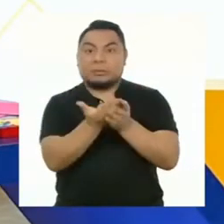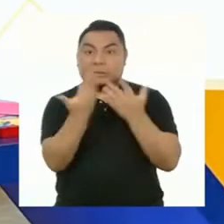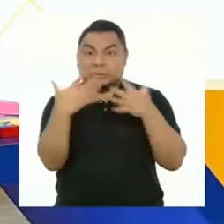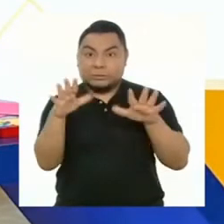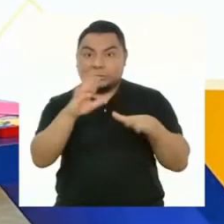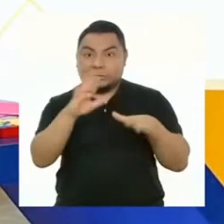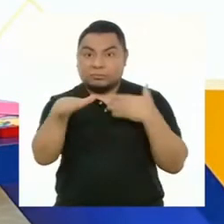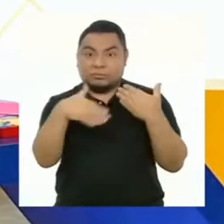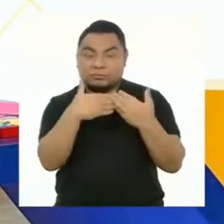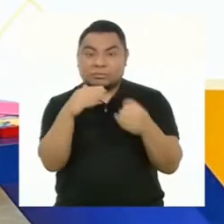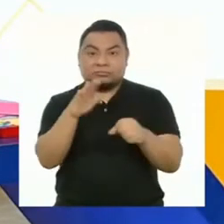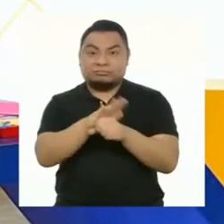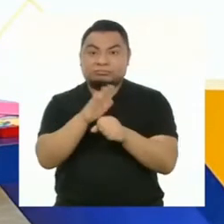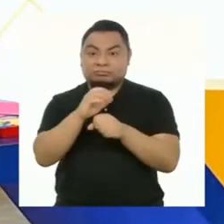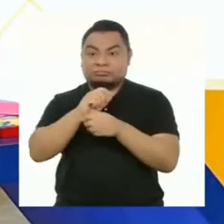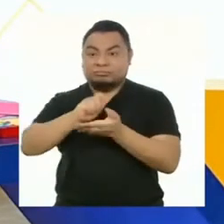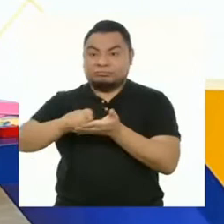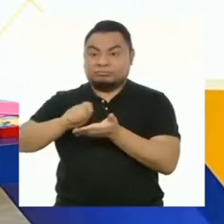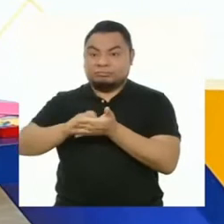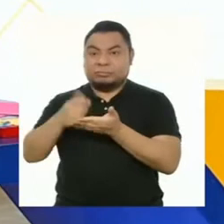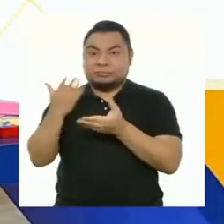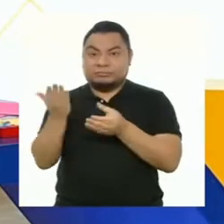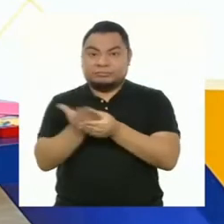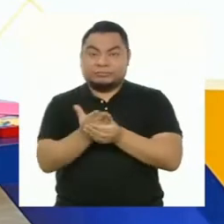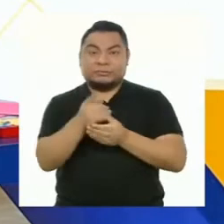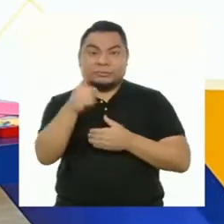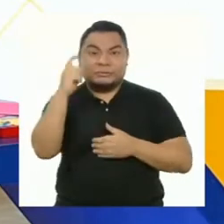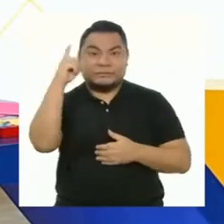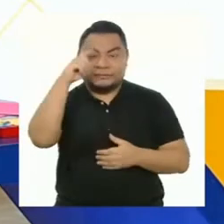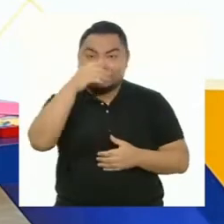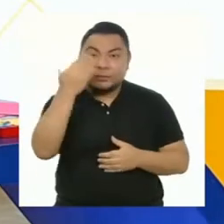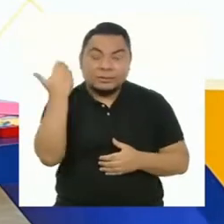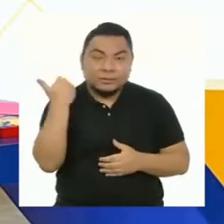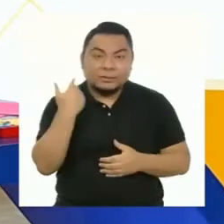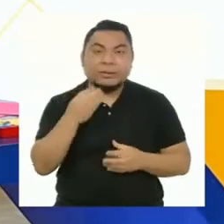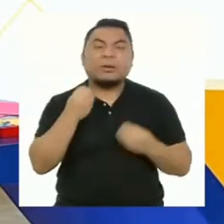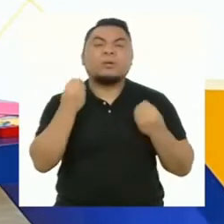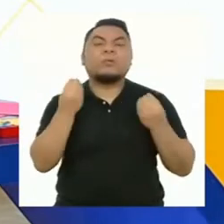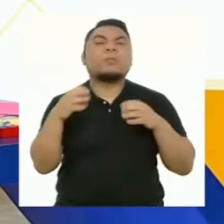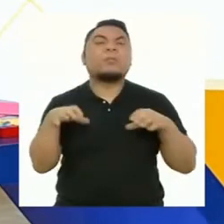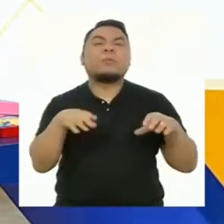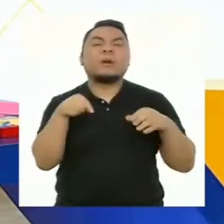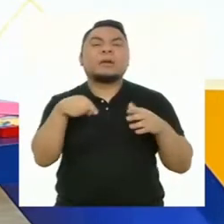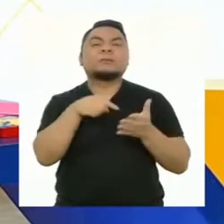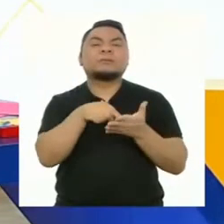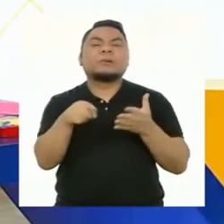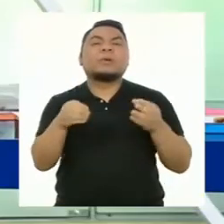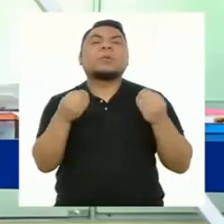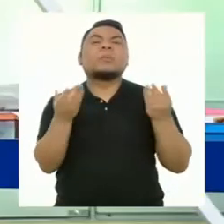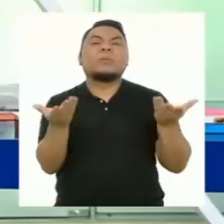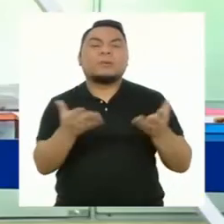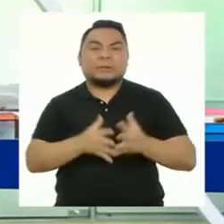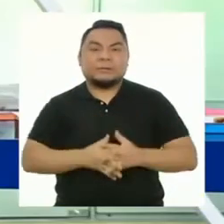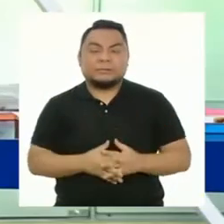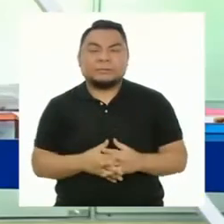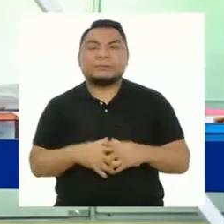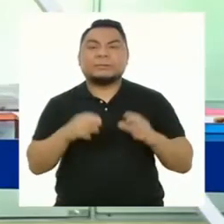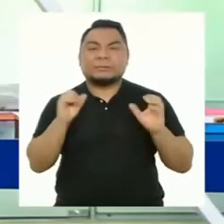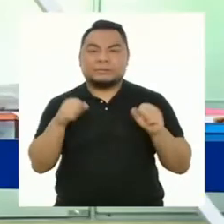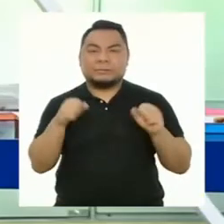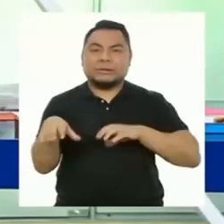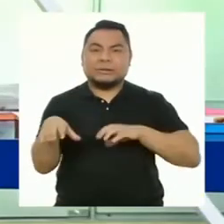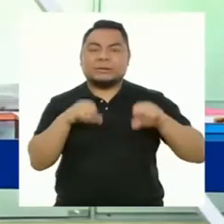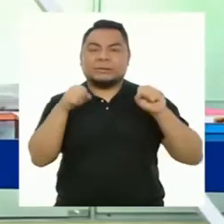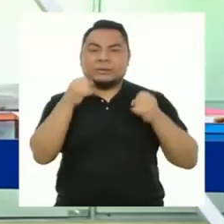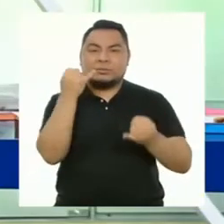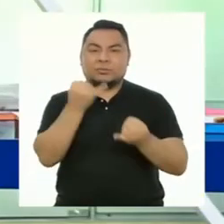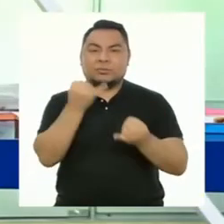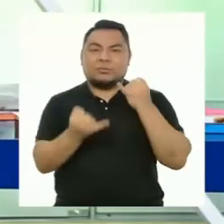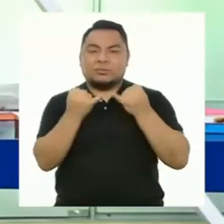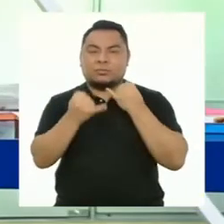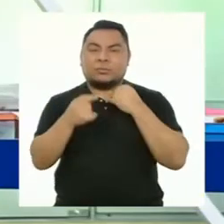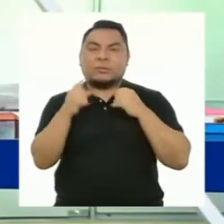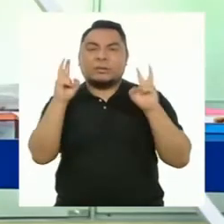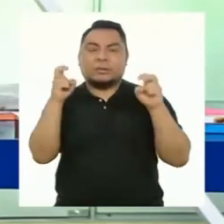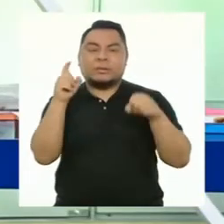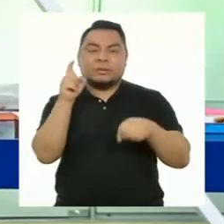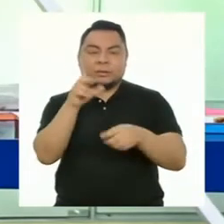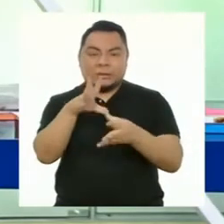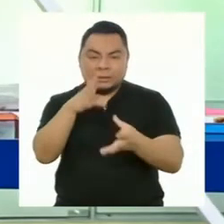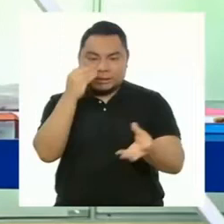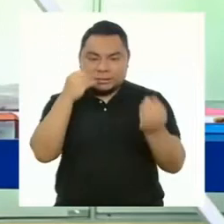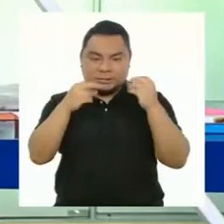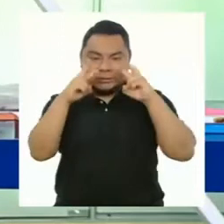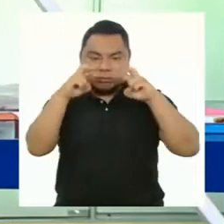¿Completaron todos sus retos? ¿Tuvieron alguna dificultad? ¿Cómo les ha ido estas semanas? Vamos a hacer nuestra última sesión de